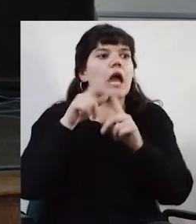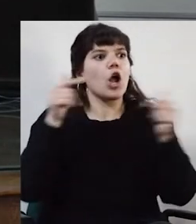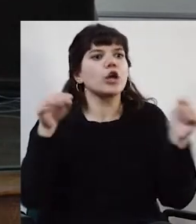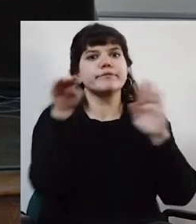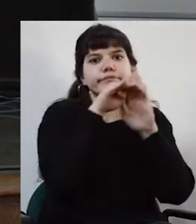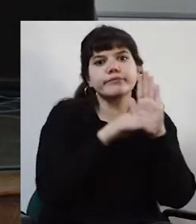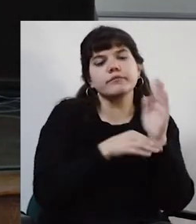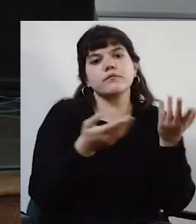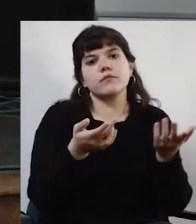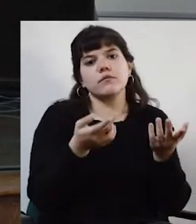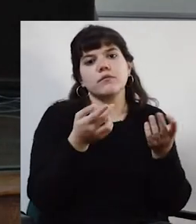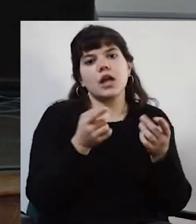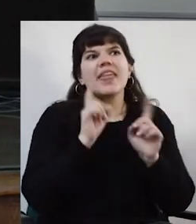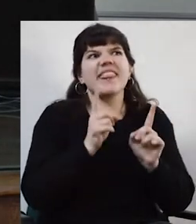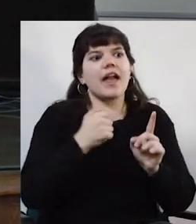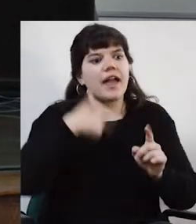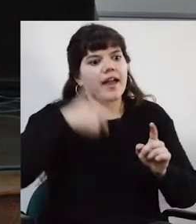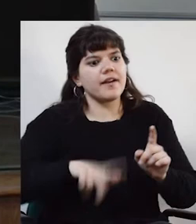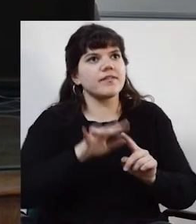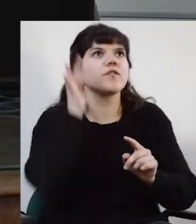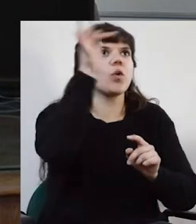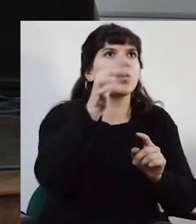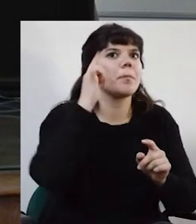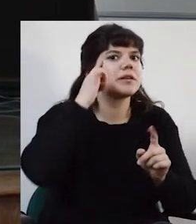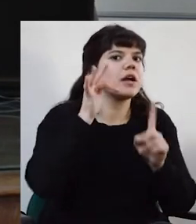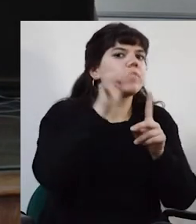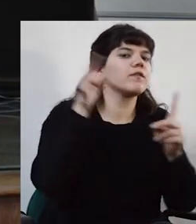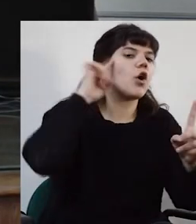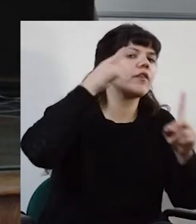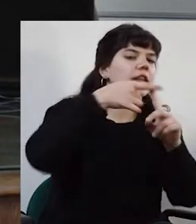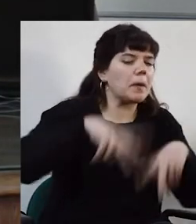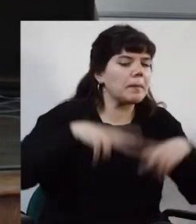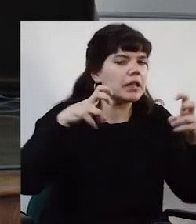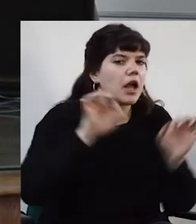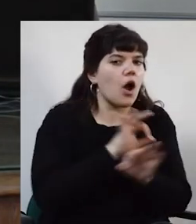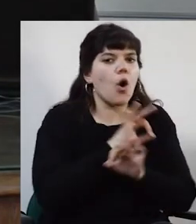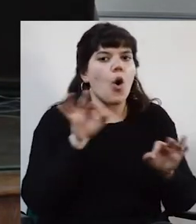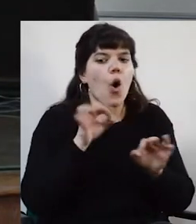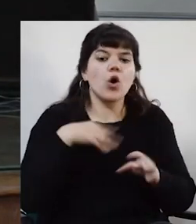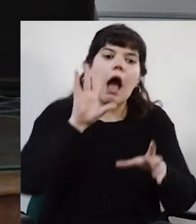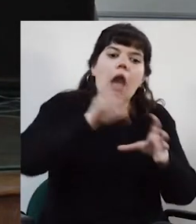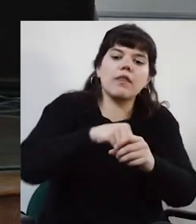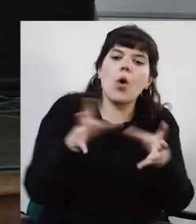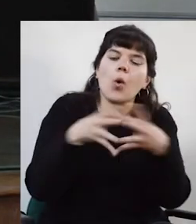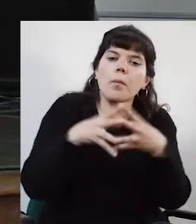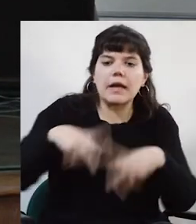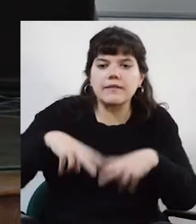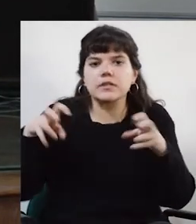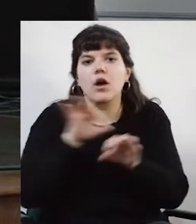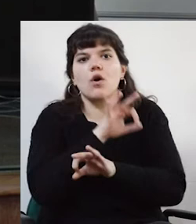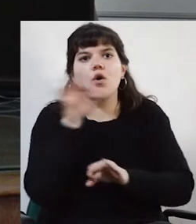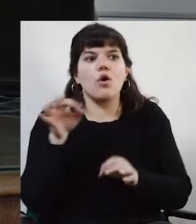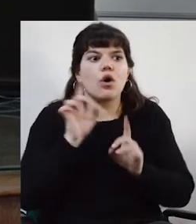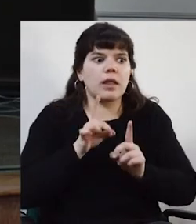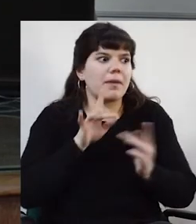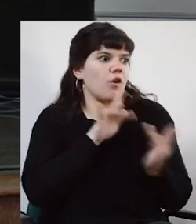índices, de el deber ser para llegar a ser investigador o para pertenecer a un grupo de investigación o pertenecer a una